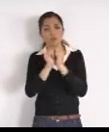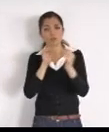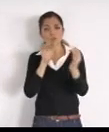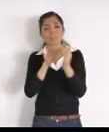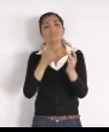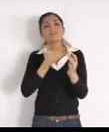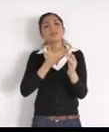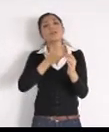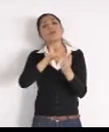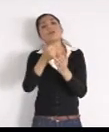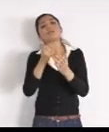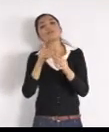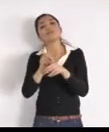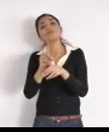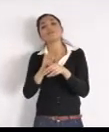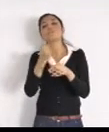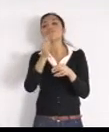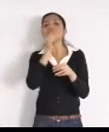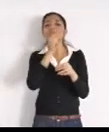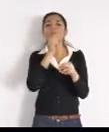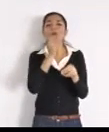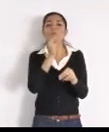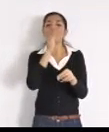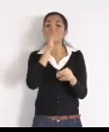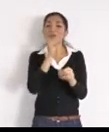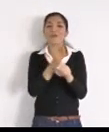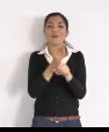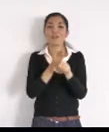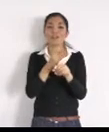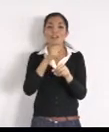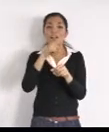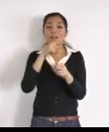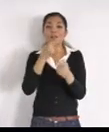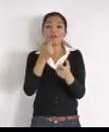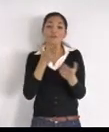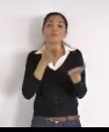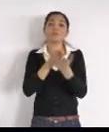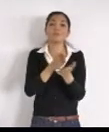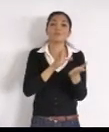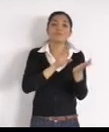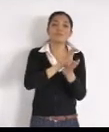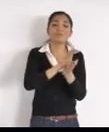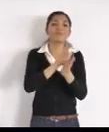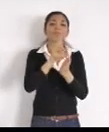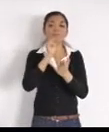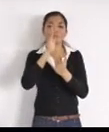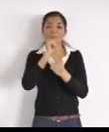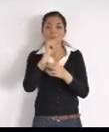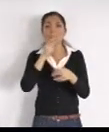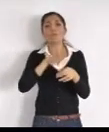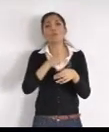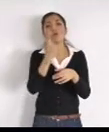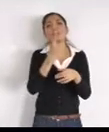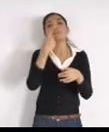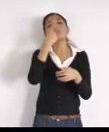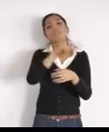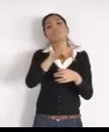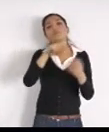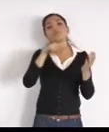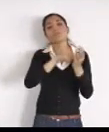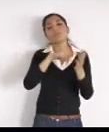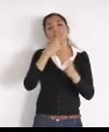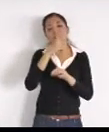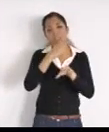la inversión, de recursos públicos, por problemas, con la auditoría, superior del estado, teresa abriones, por el facebook